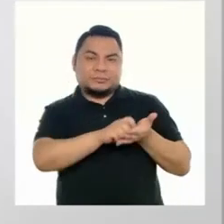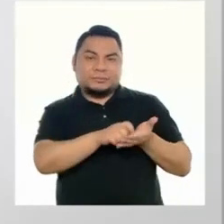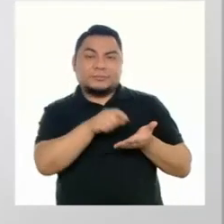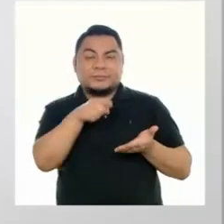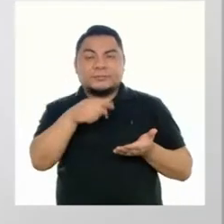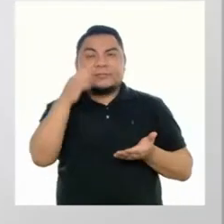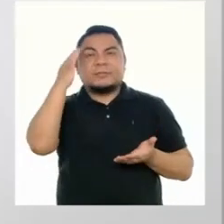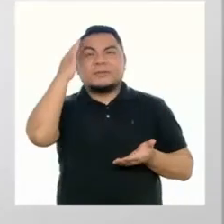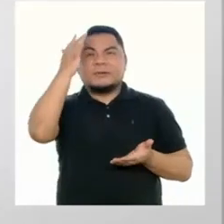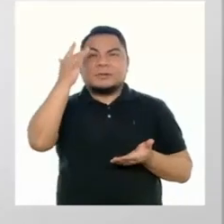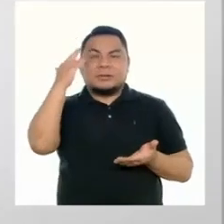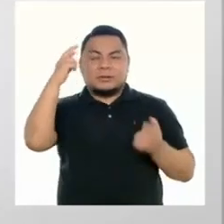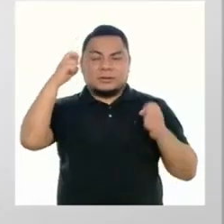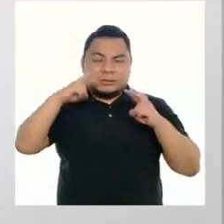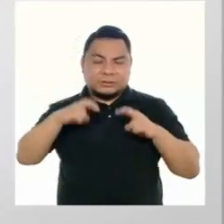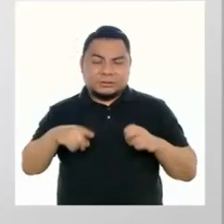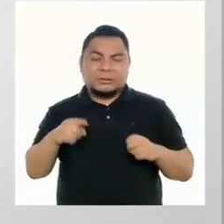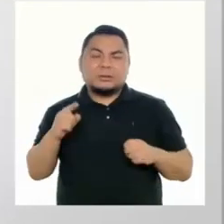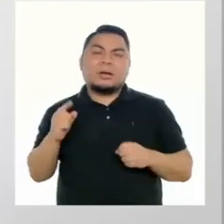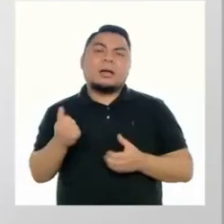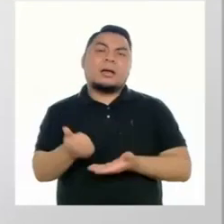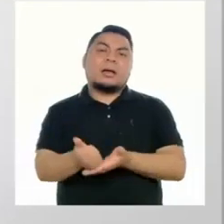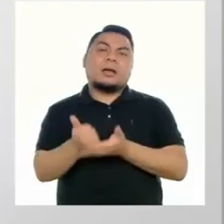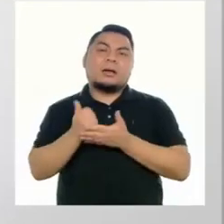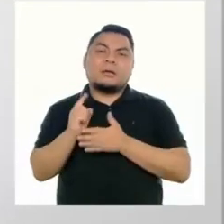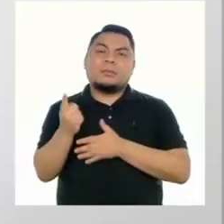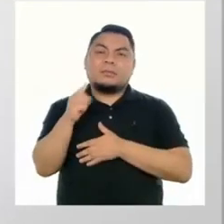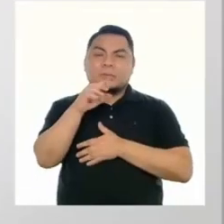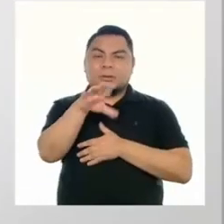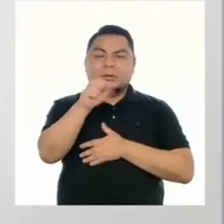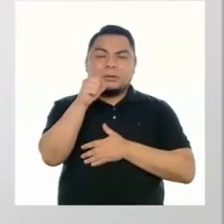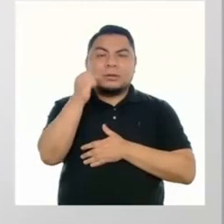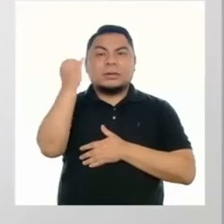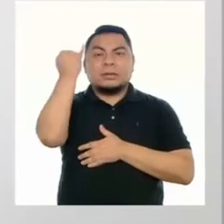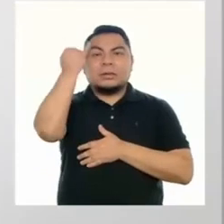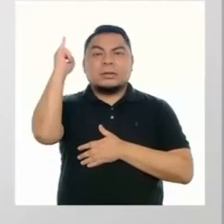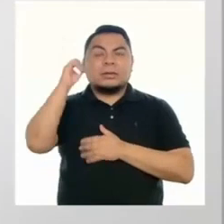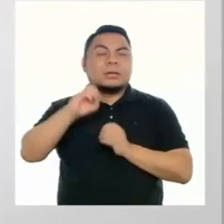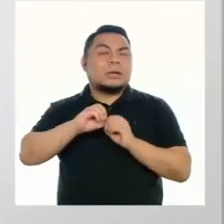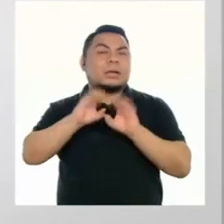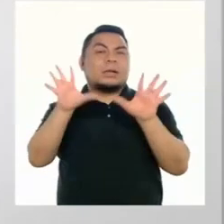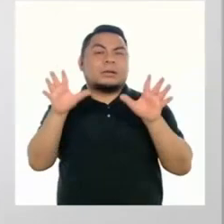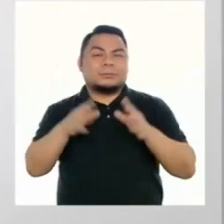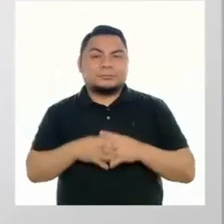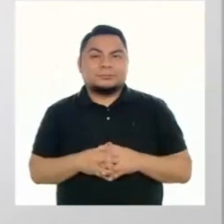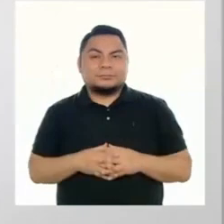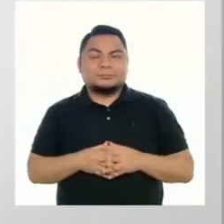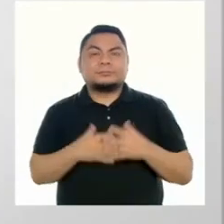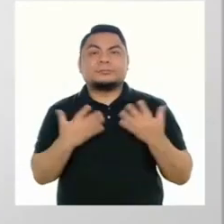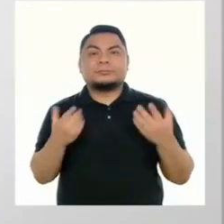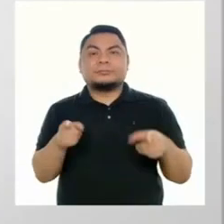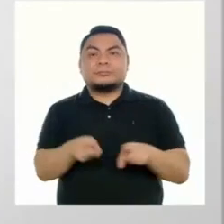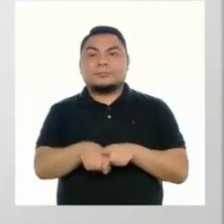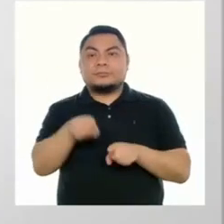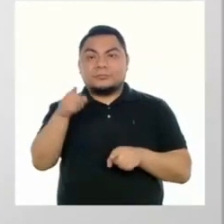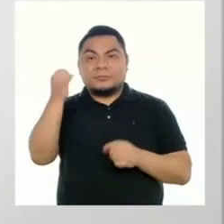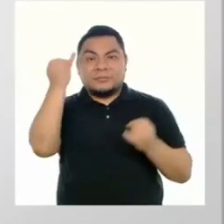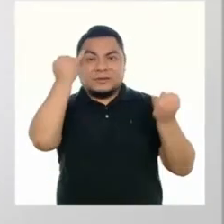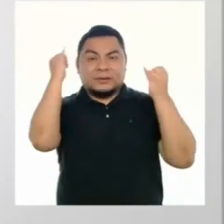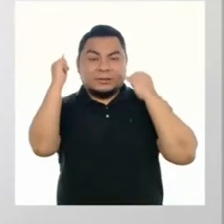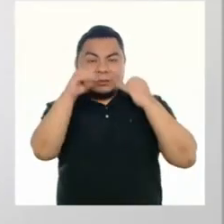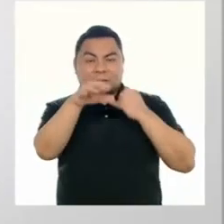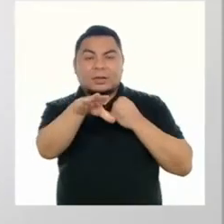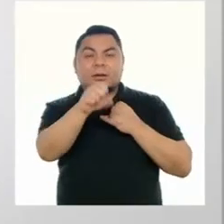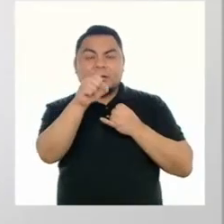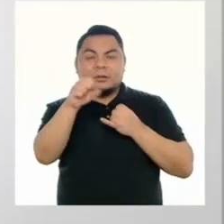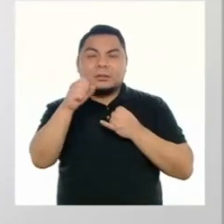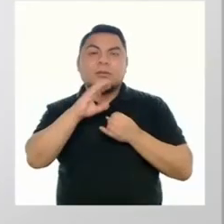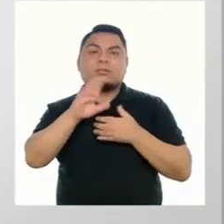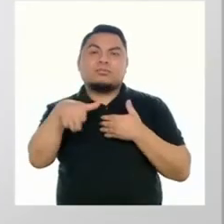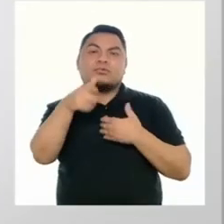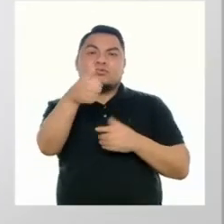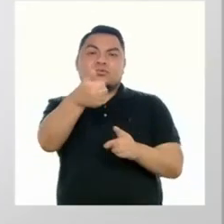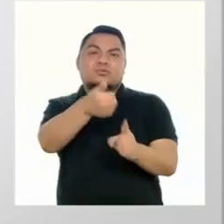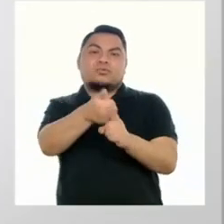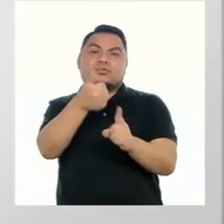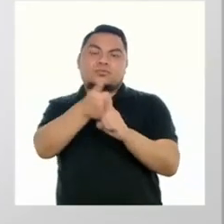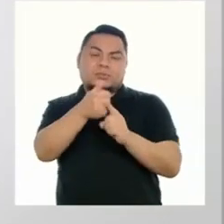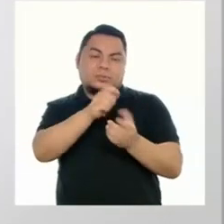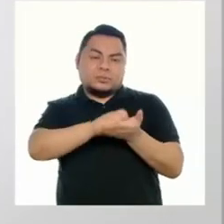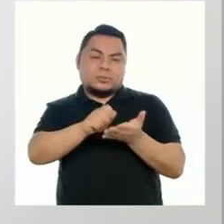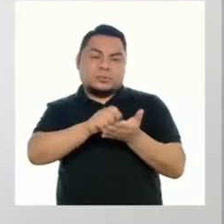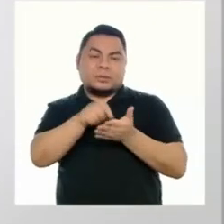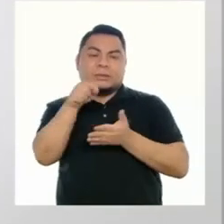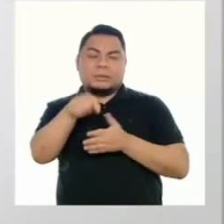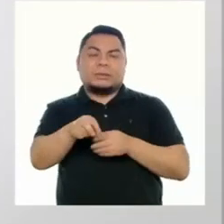comprensión y análisis nos ayuda primero a identificar las ideas claves. Y sobre la base de esas ideas podemos construir nuestra propia